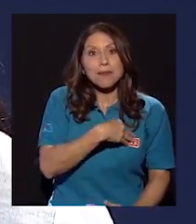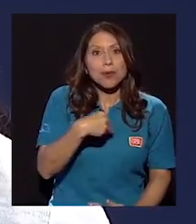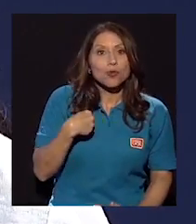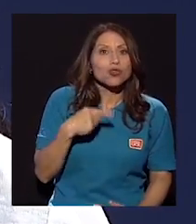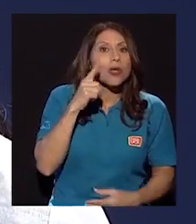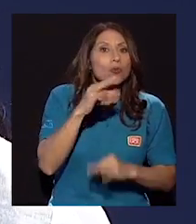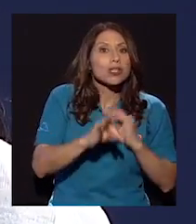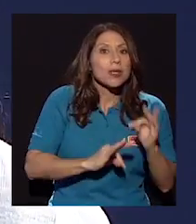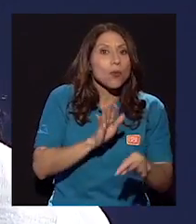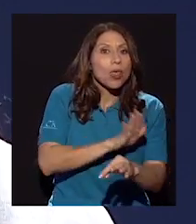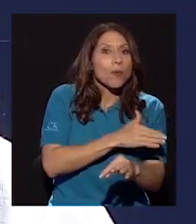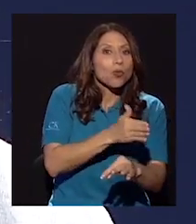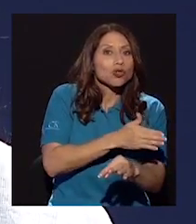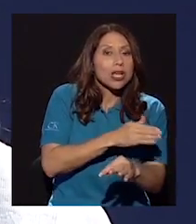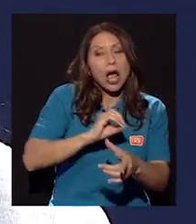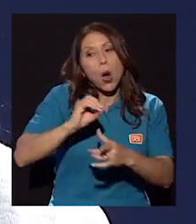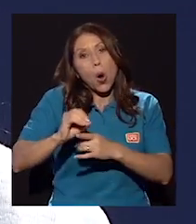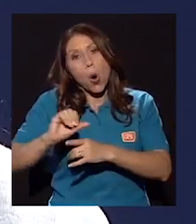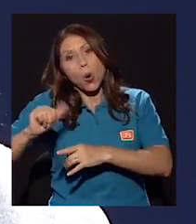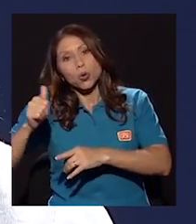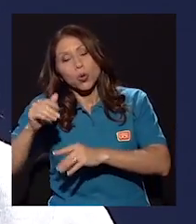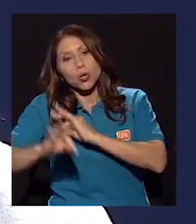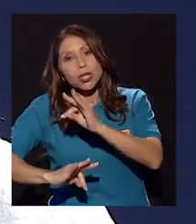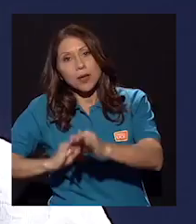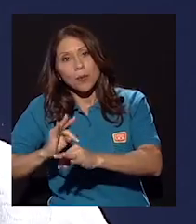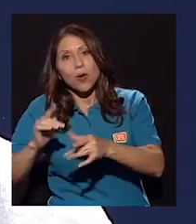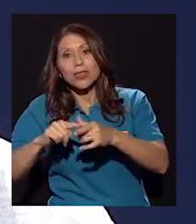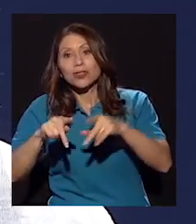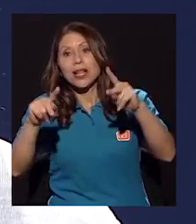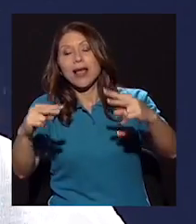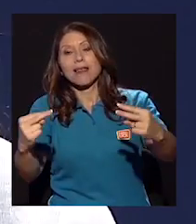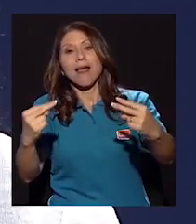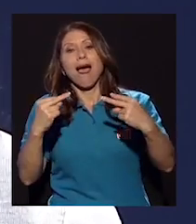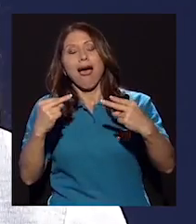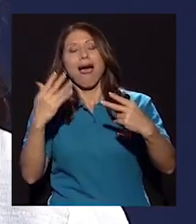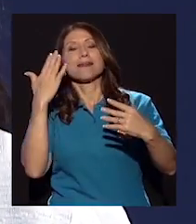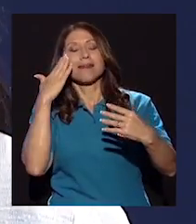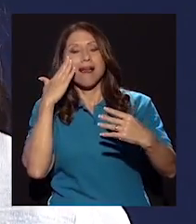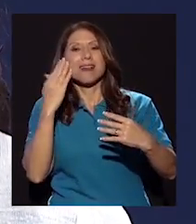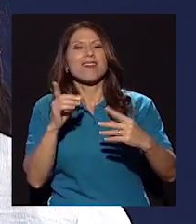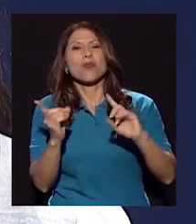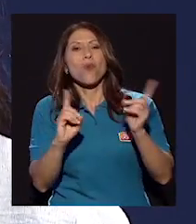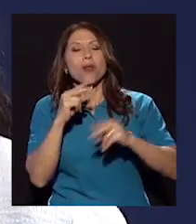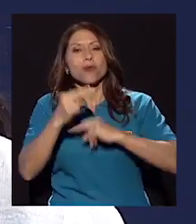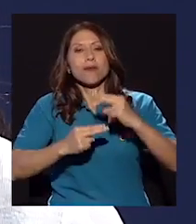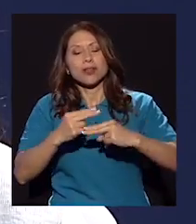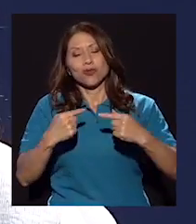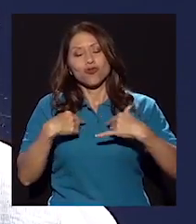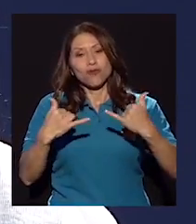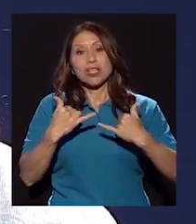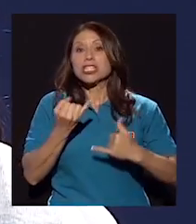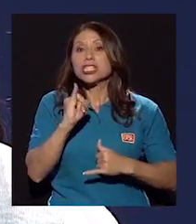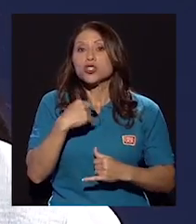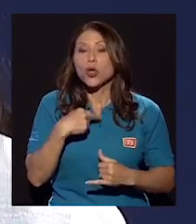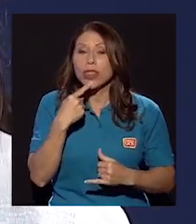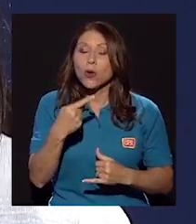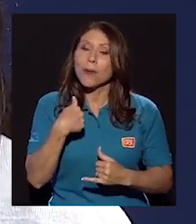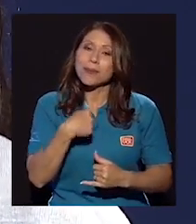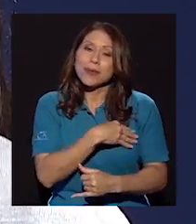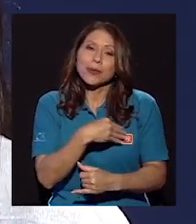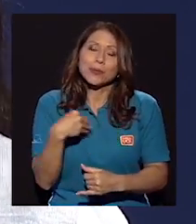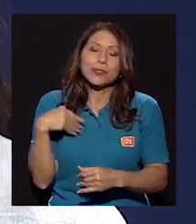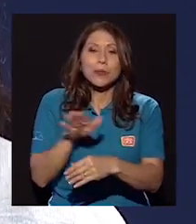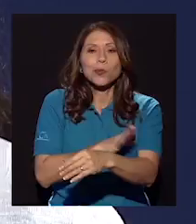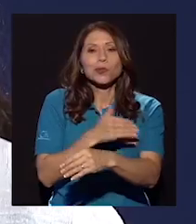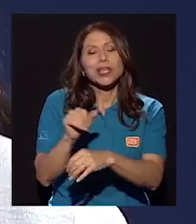tipo de música u otro, a la gente que me rodea le ayuda a colocarme dentro de un universo, por decirlo así. Si yo digo que me gusta